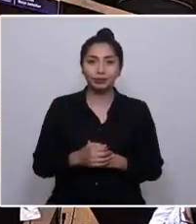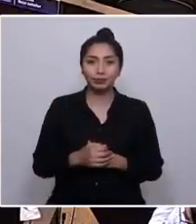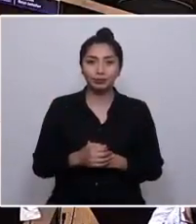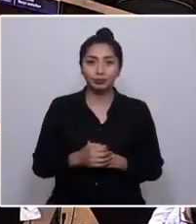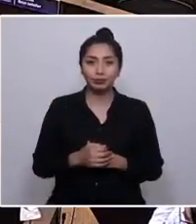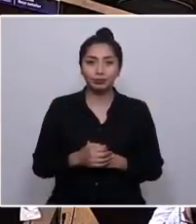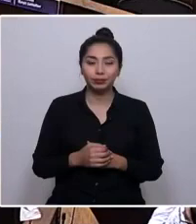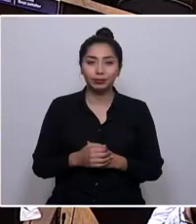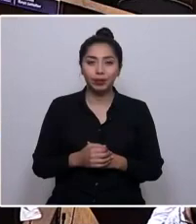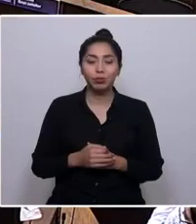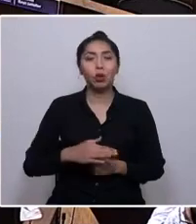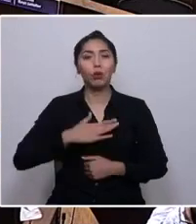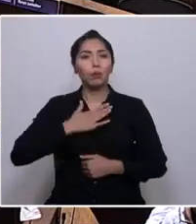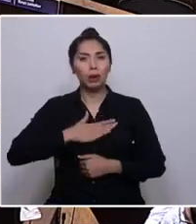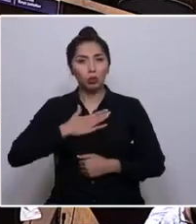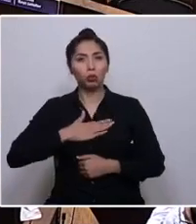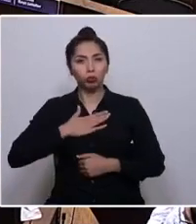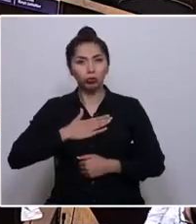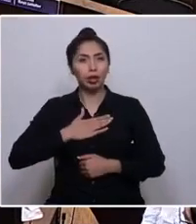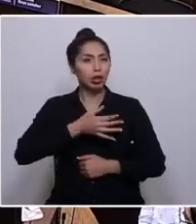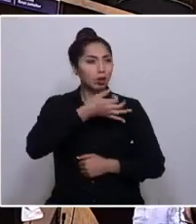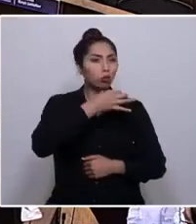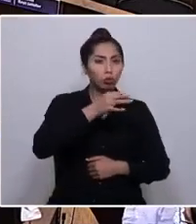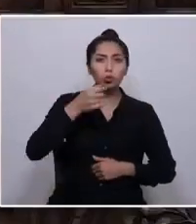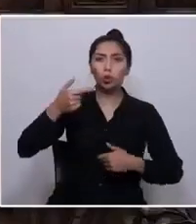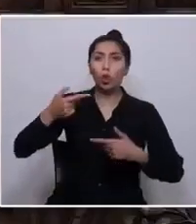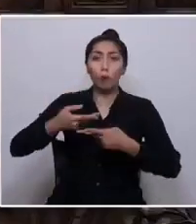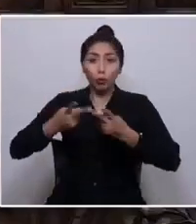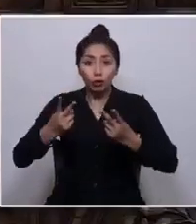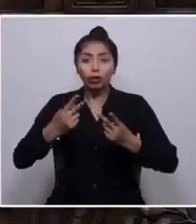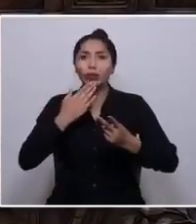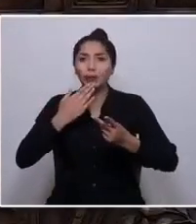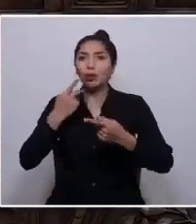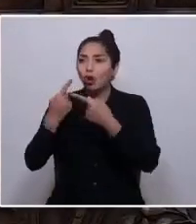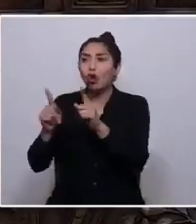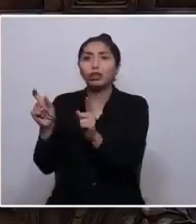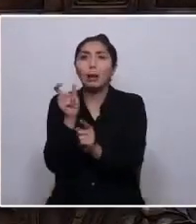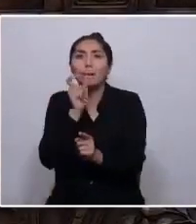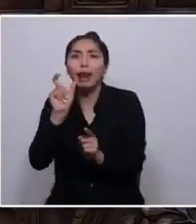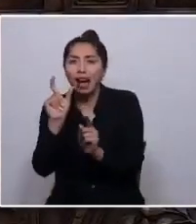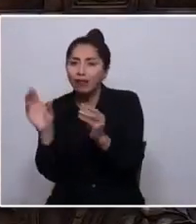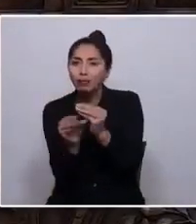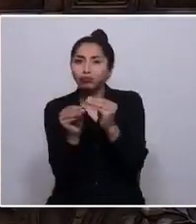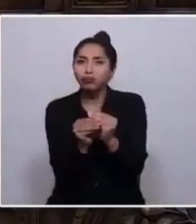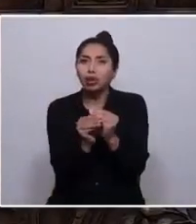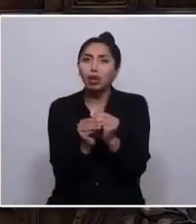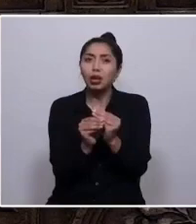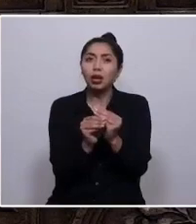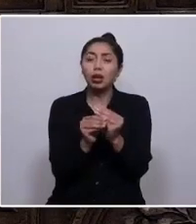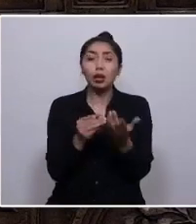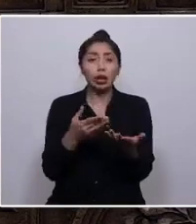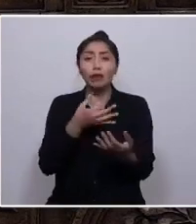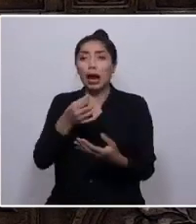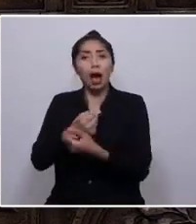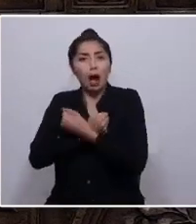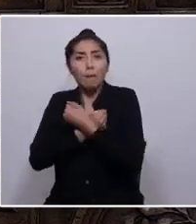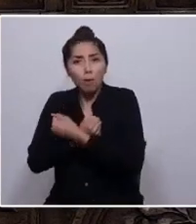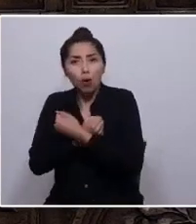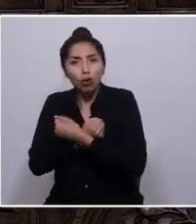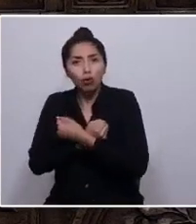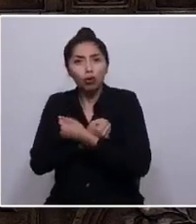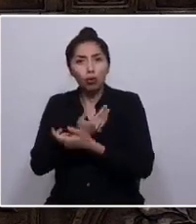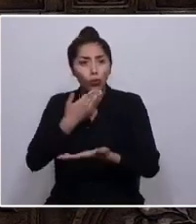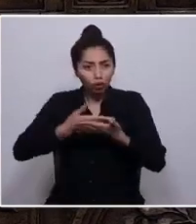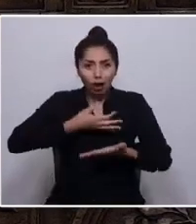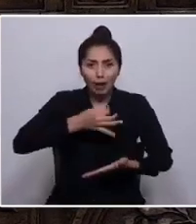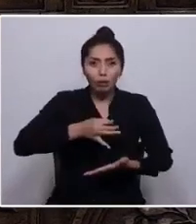Me gustaría que el discurso público incorporara otras palabras. Que dijéramos amor cuando hablamos aquí. Que